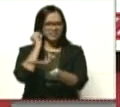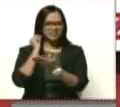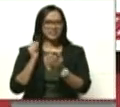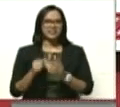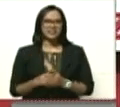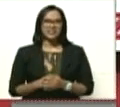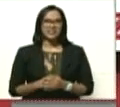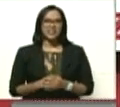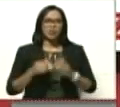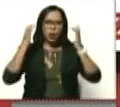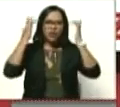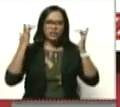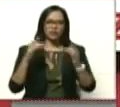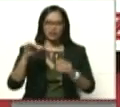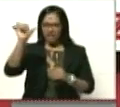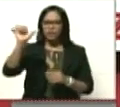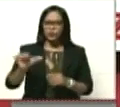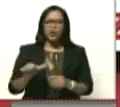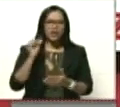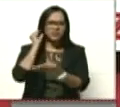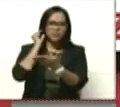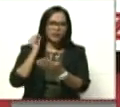Los inteligentes, escuchen a esa señora.